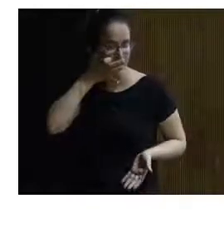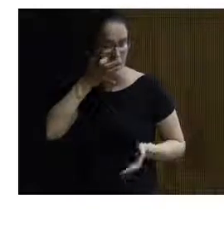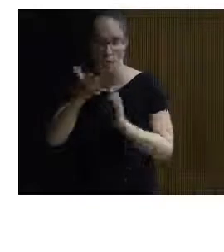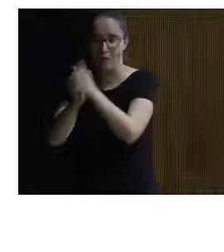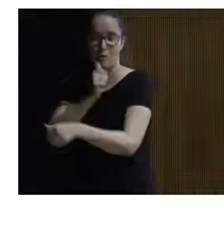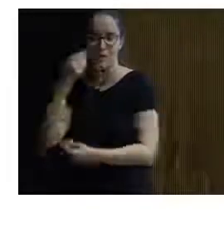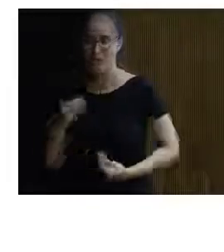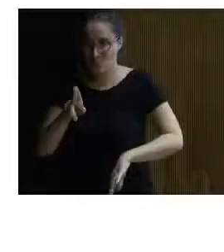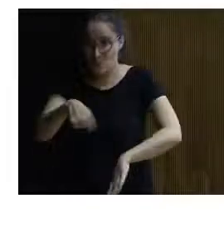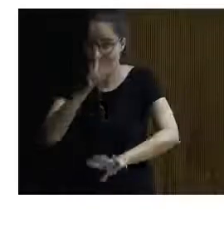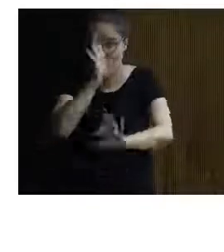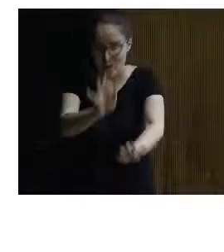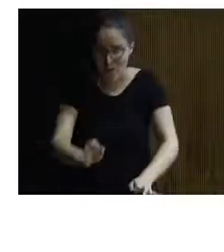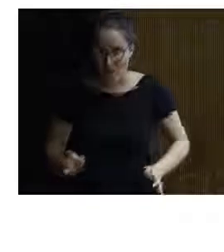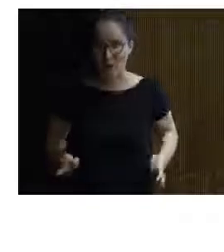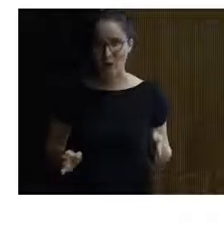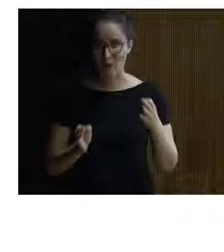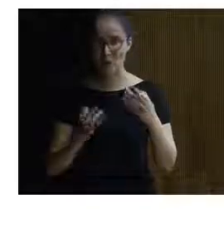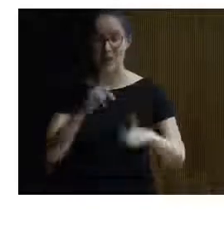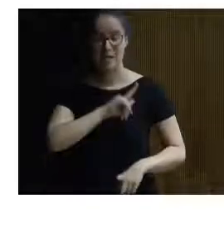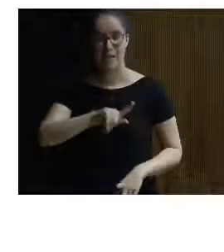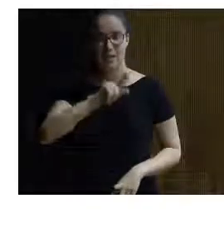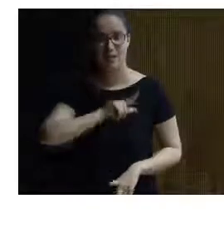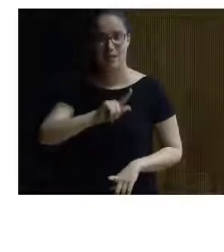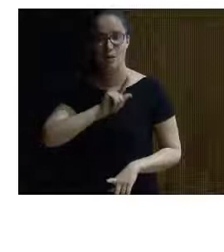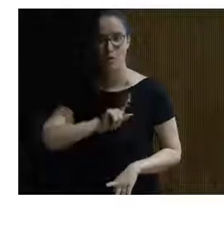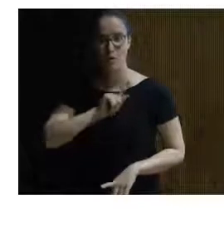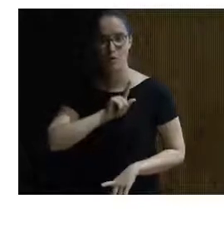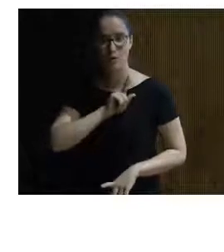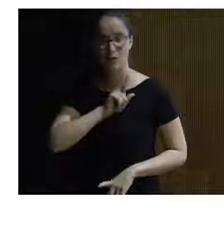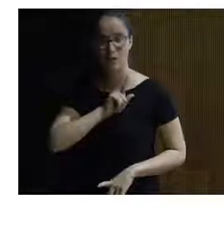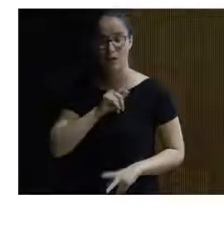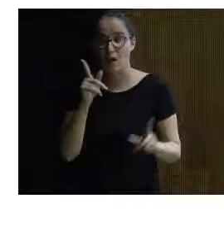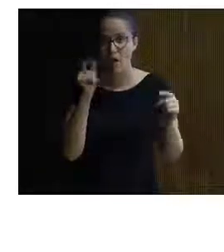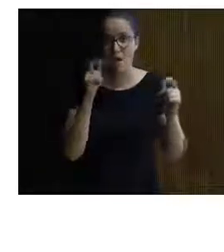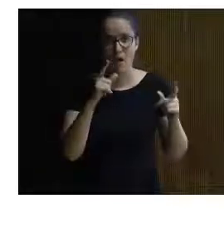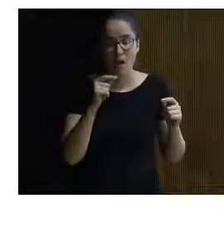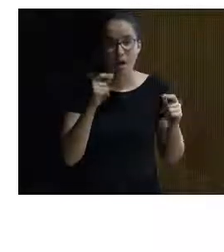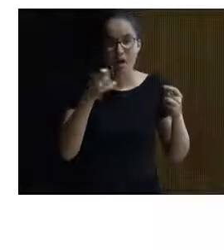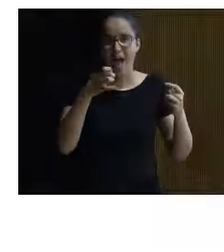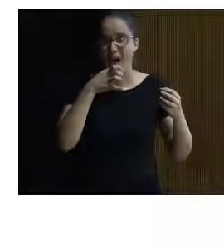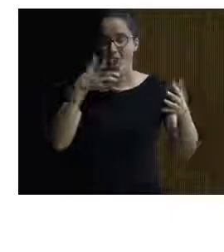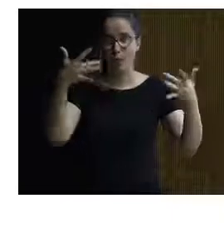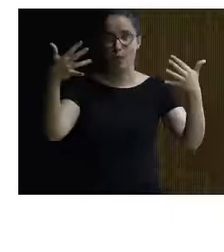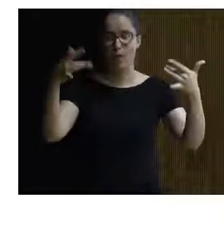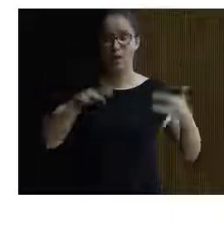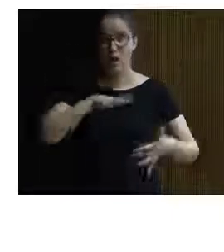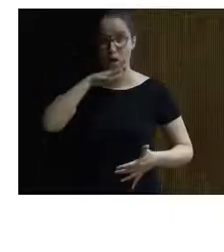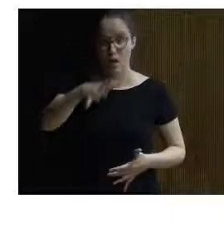ver una réplica evidentemente no es lo mismo la sensación de parpadeo de agua la sensación de